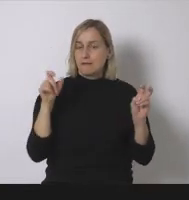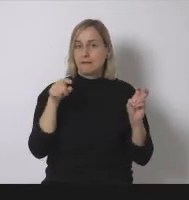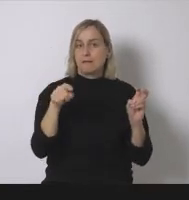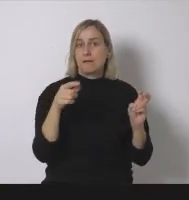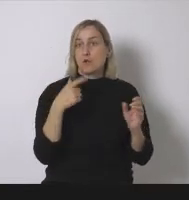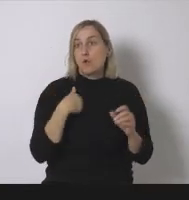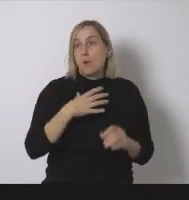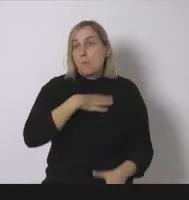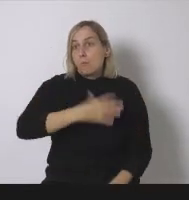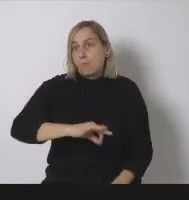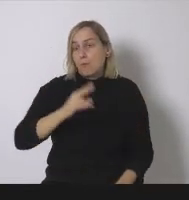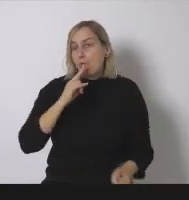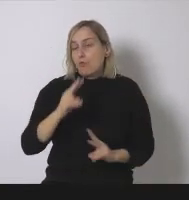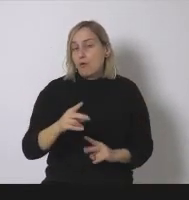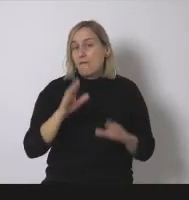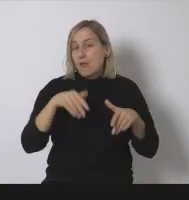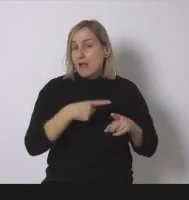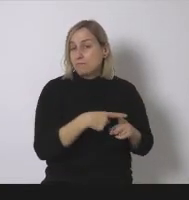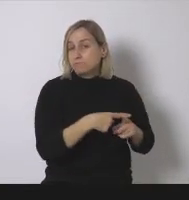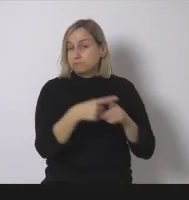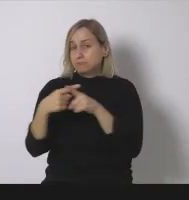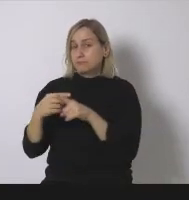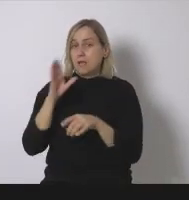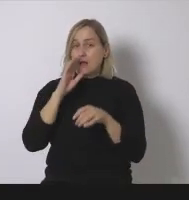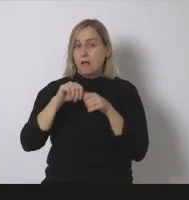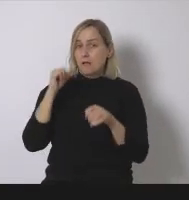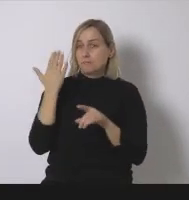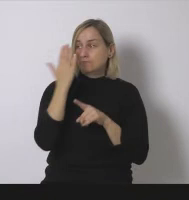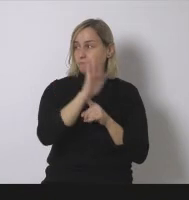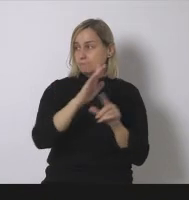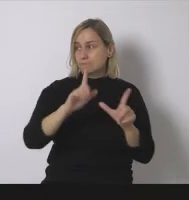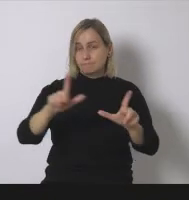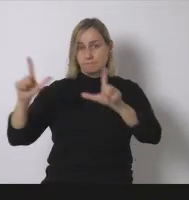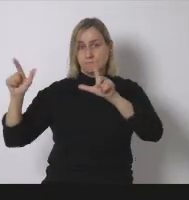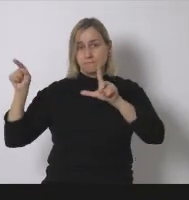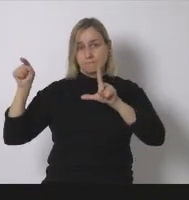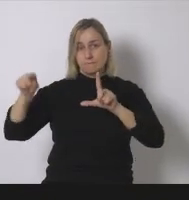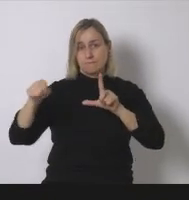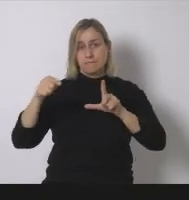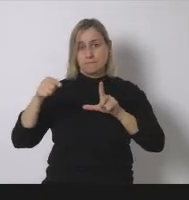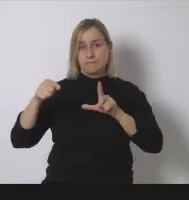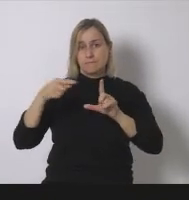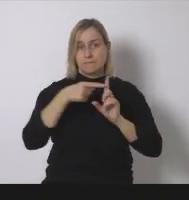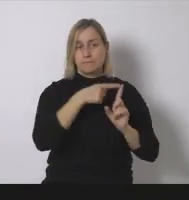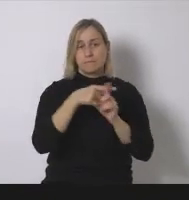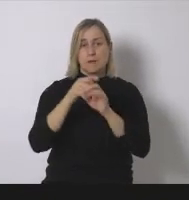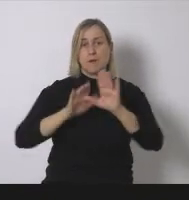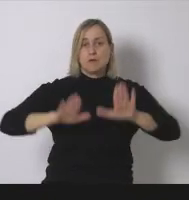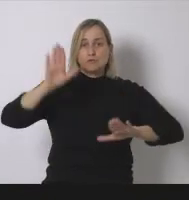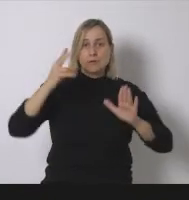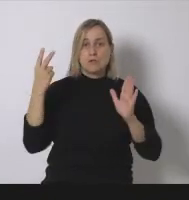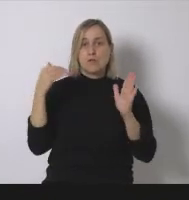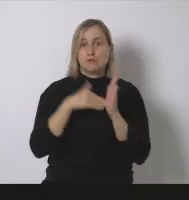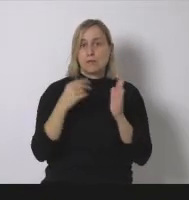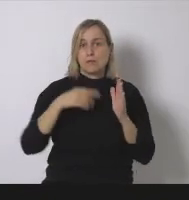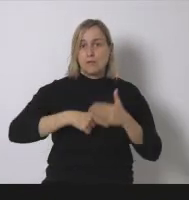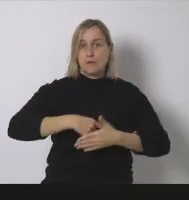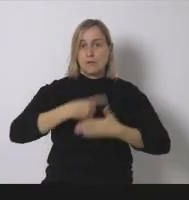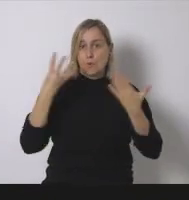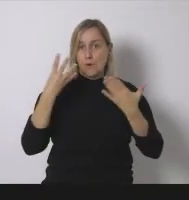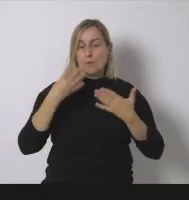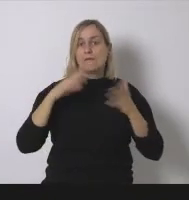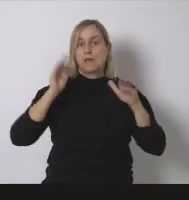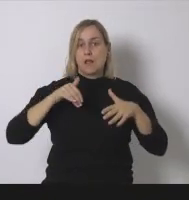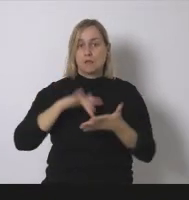antes para la subasta de la nueva potencia 2019 pues será muy similar habrá otras regiones que coparan esos